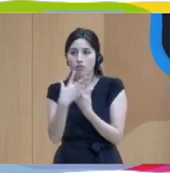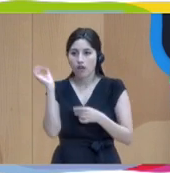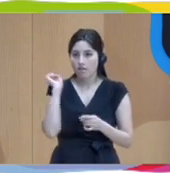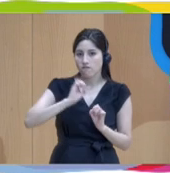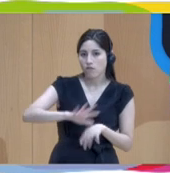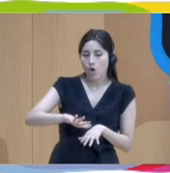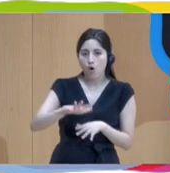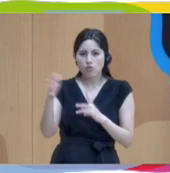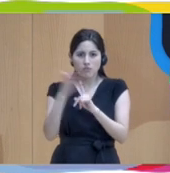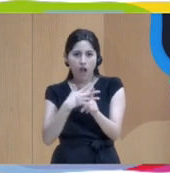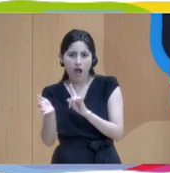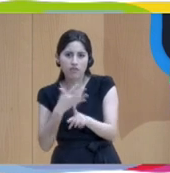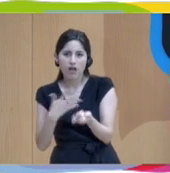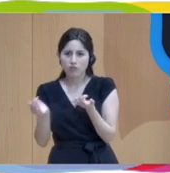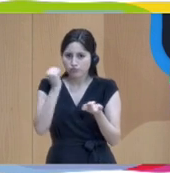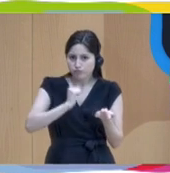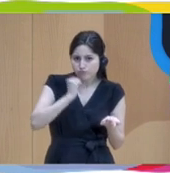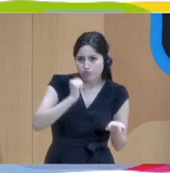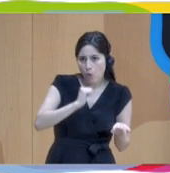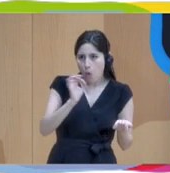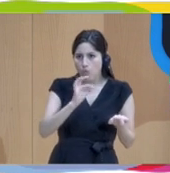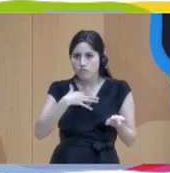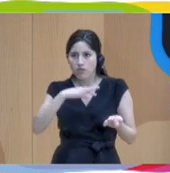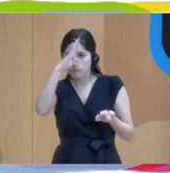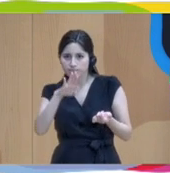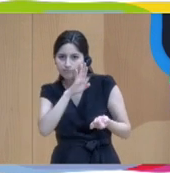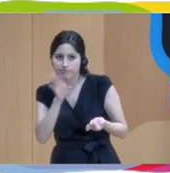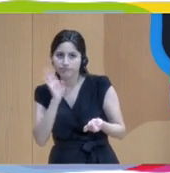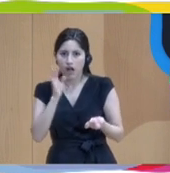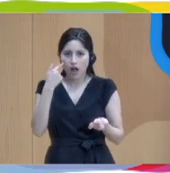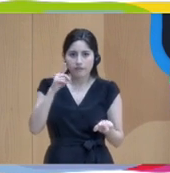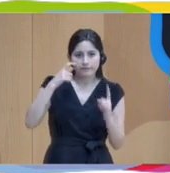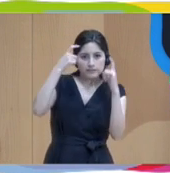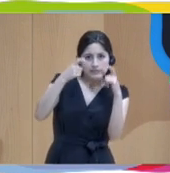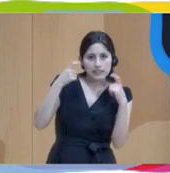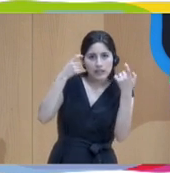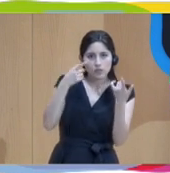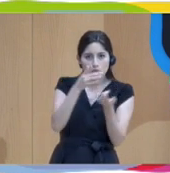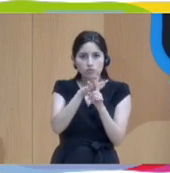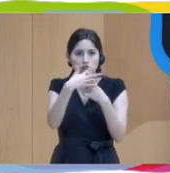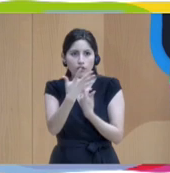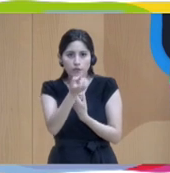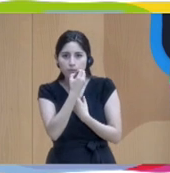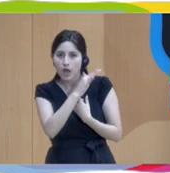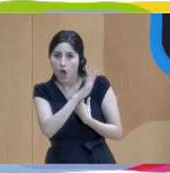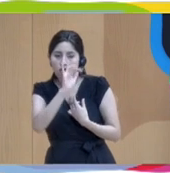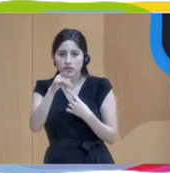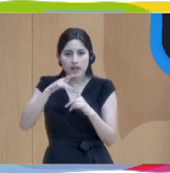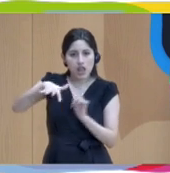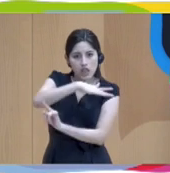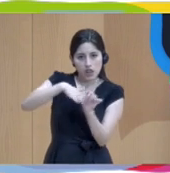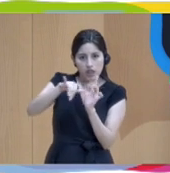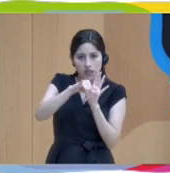también mediante acciones de promoción de la paternidad positiva y valorizando la competencia del contexto próximo. Y yo creo que el modelo